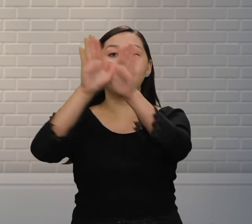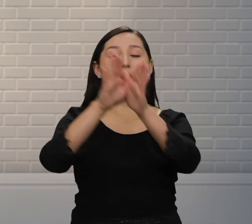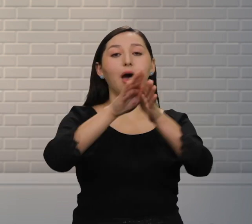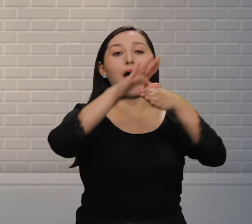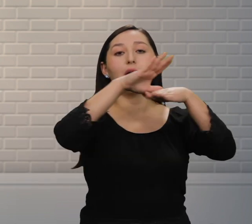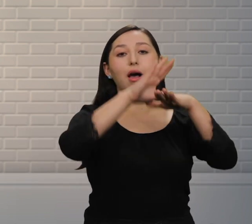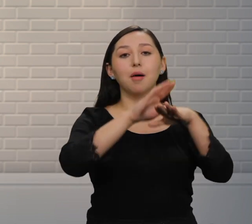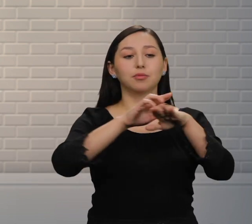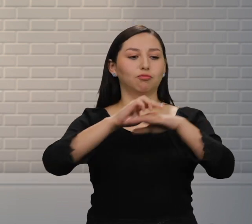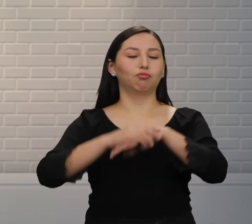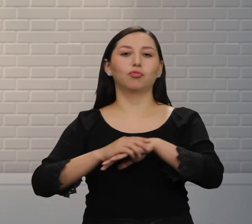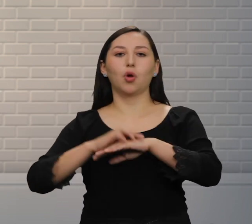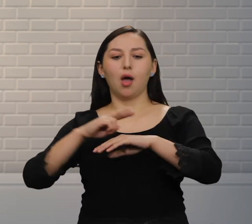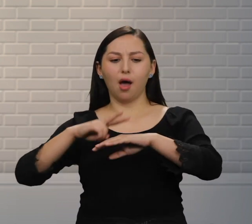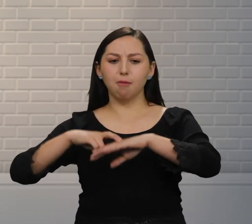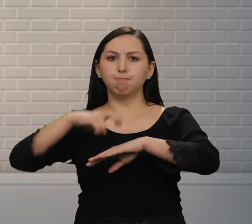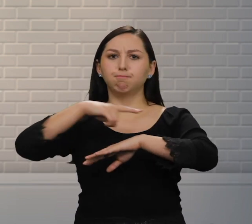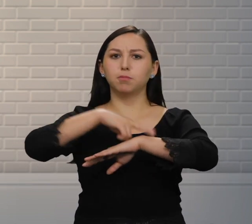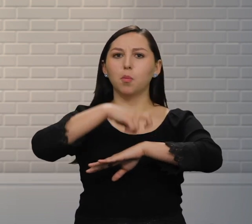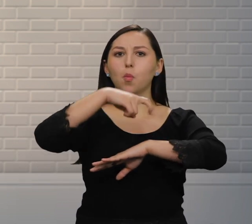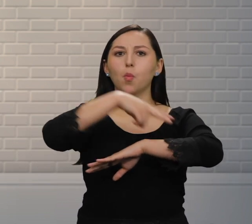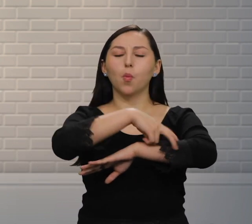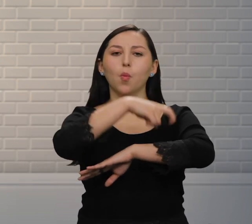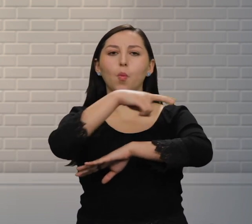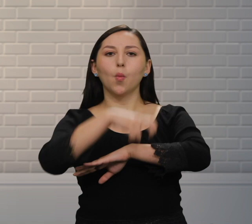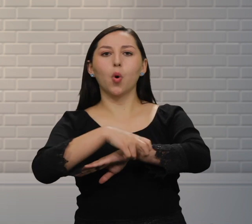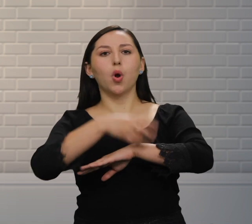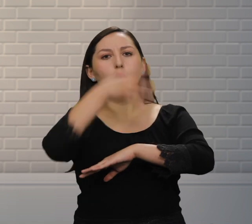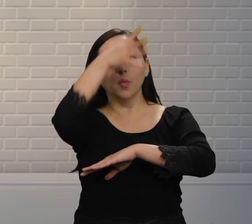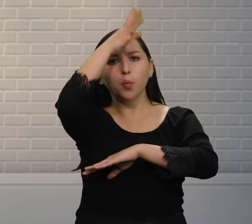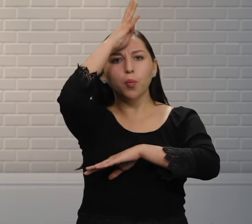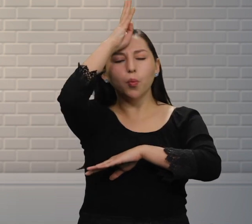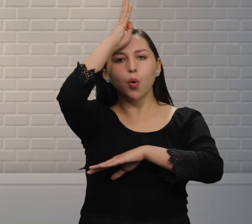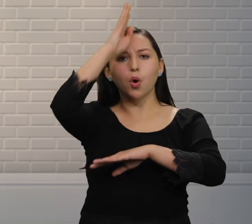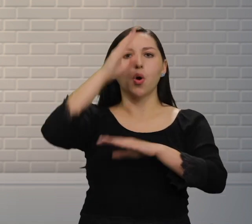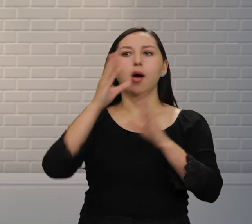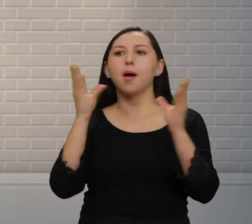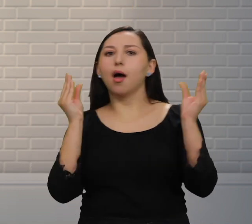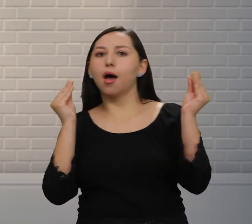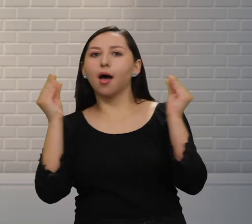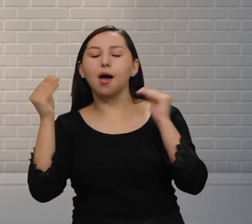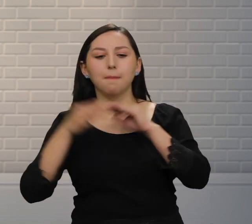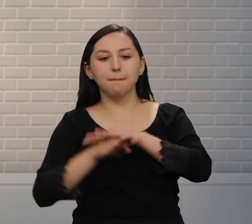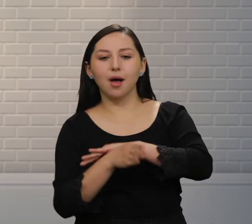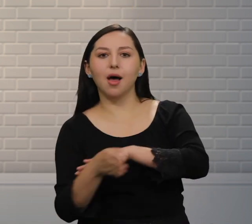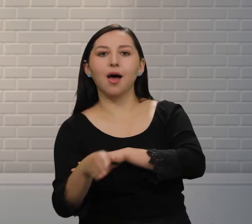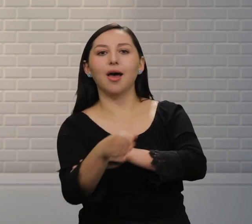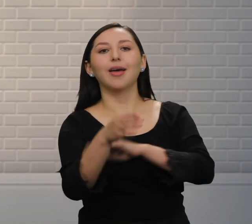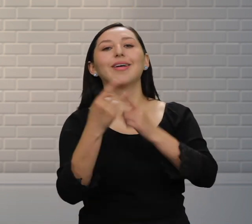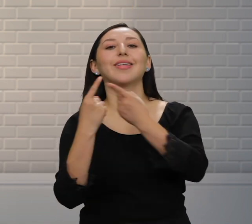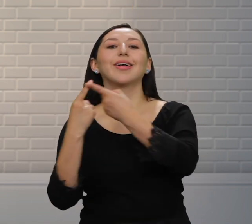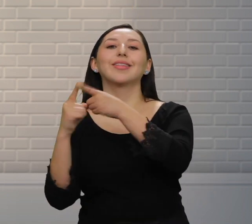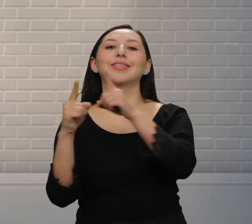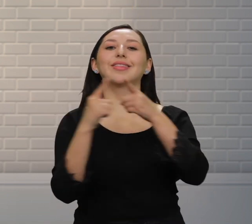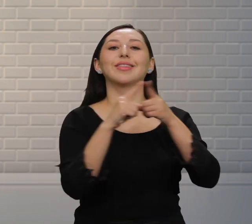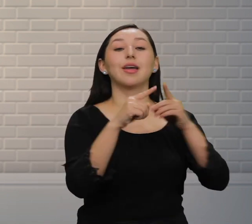aves, moluscos, peces, anfibios, reptiles, crustáceos ¡Wow!